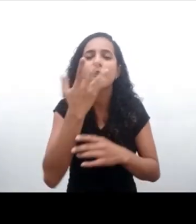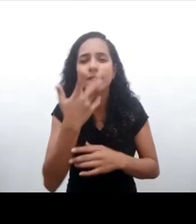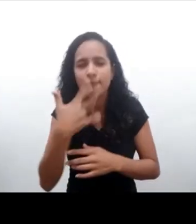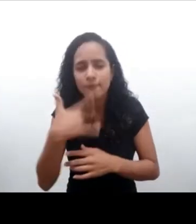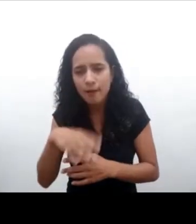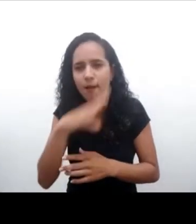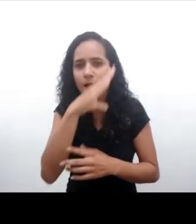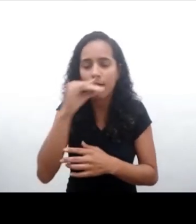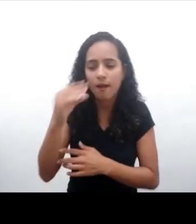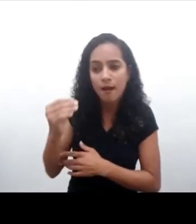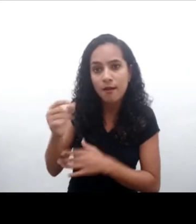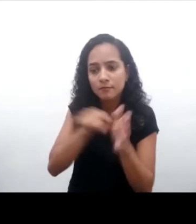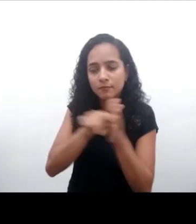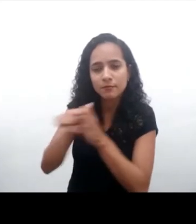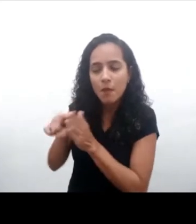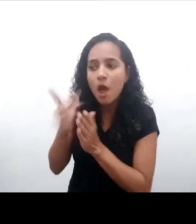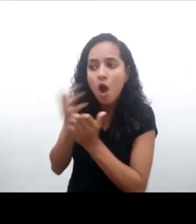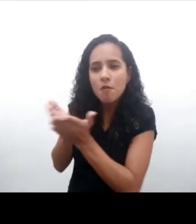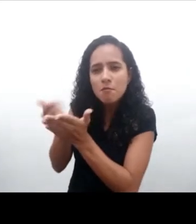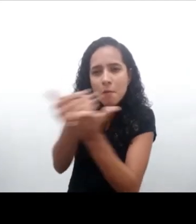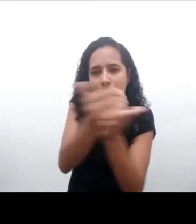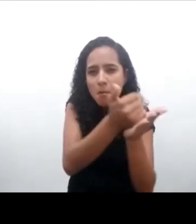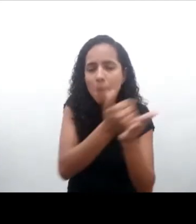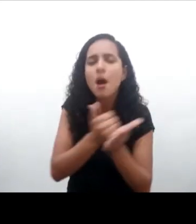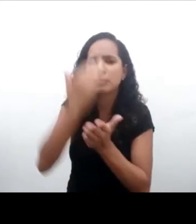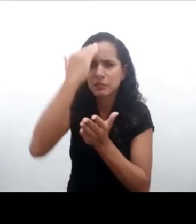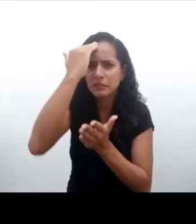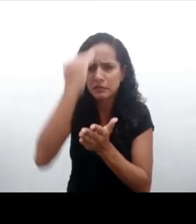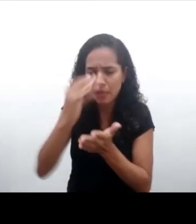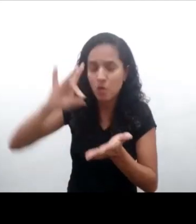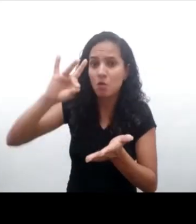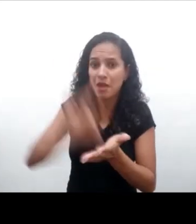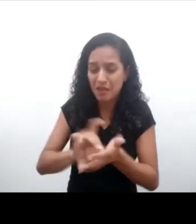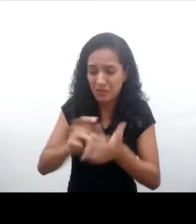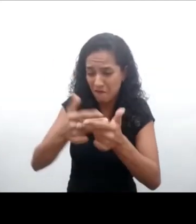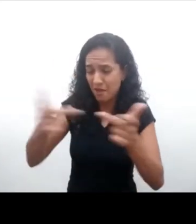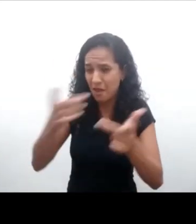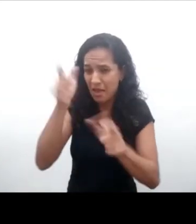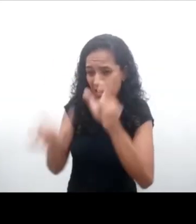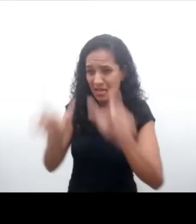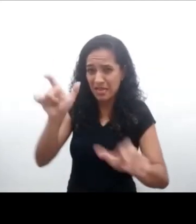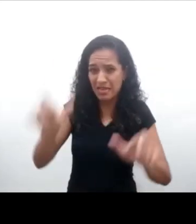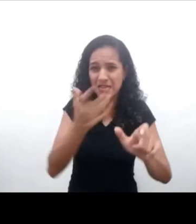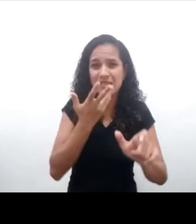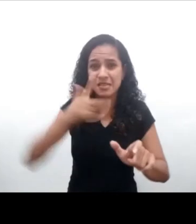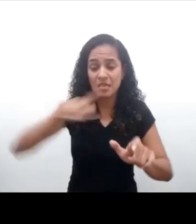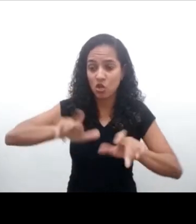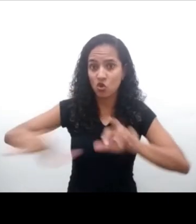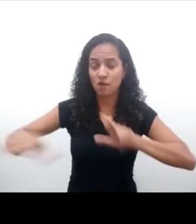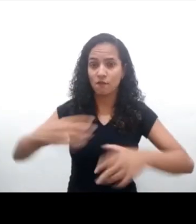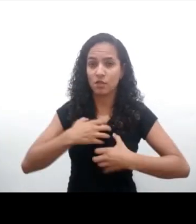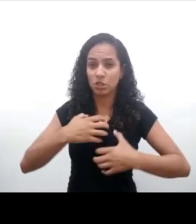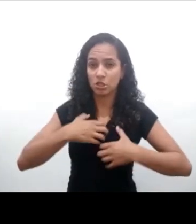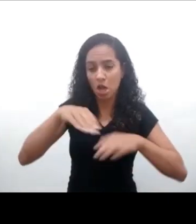adolescentes para la observación general. Sabemos que es una realidad muy diversa, muchas niñeces,